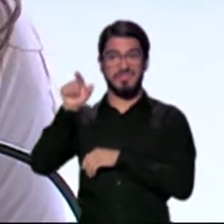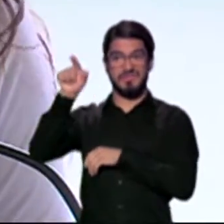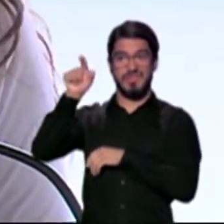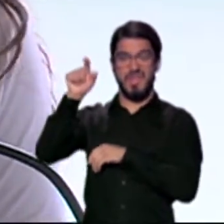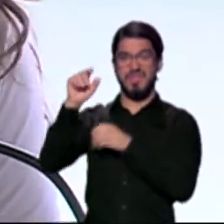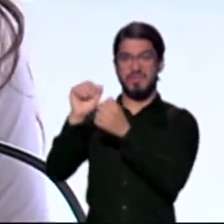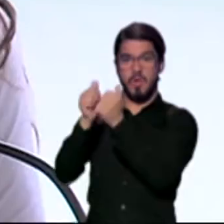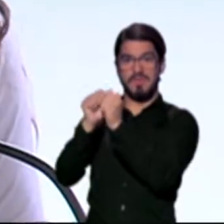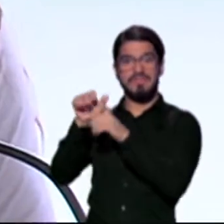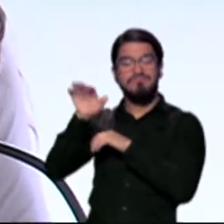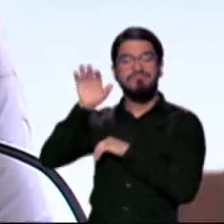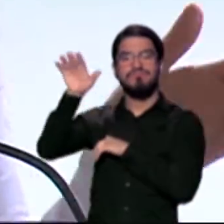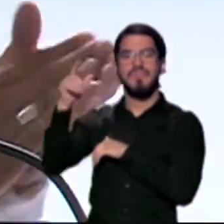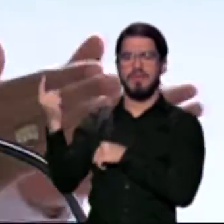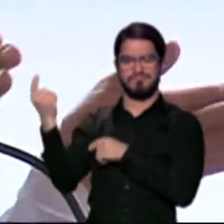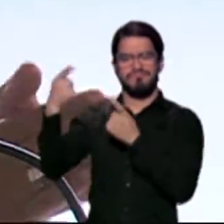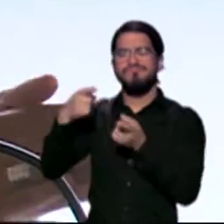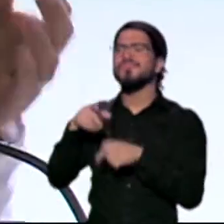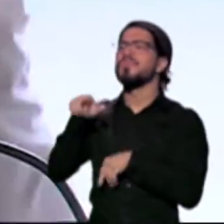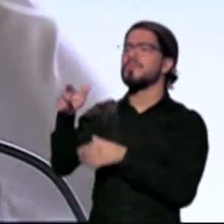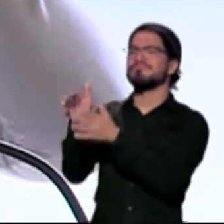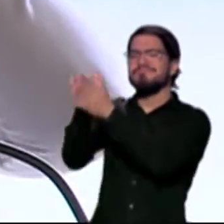Mayita, decimos Ponce, está listo